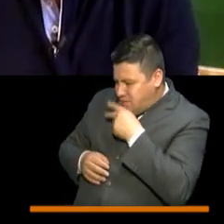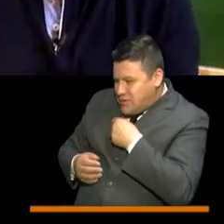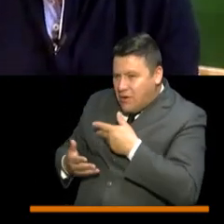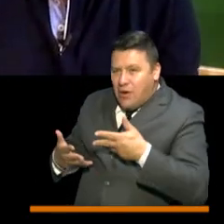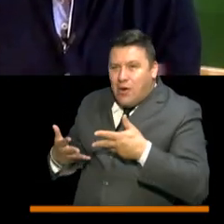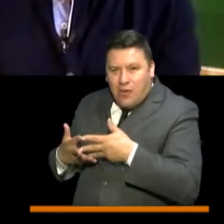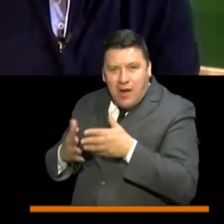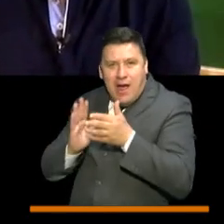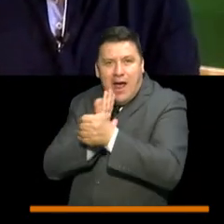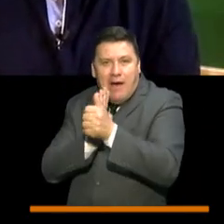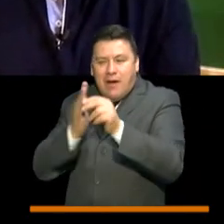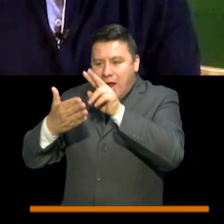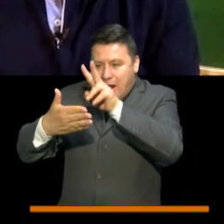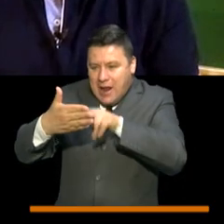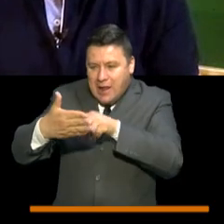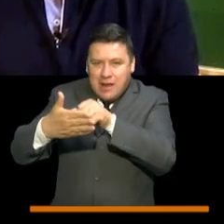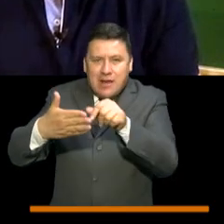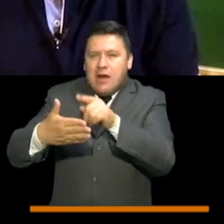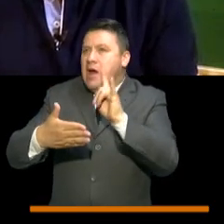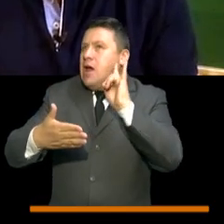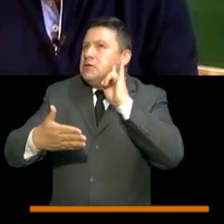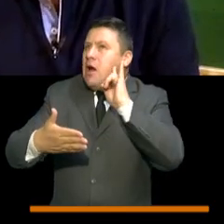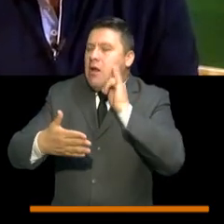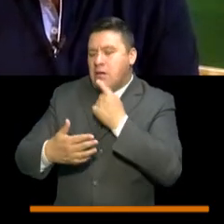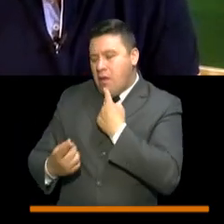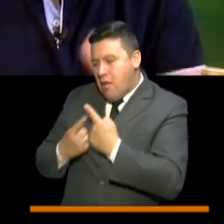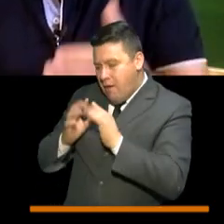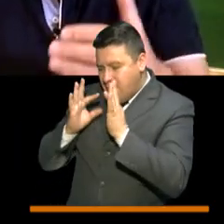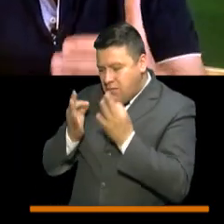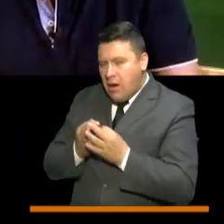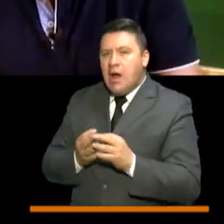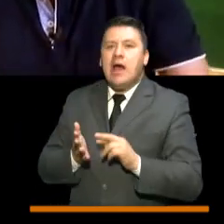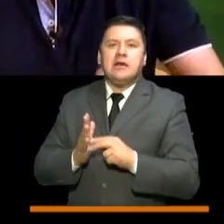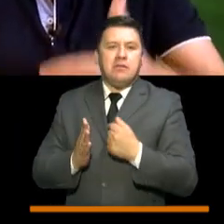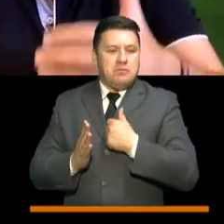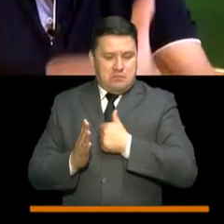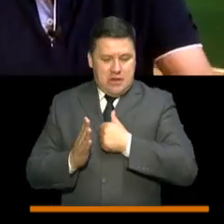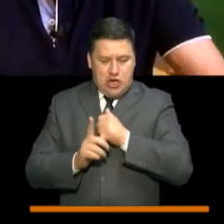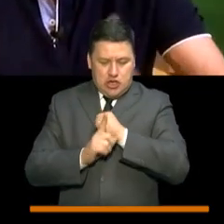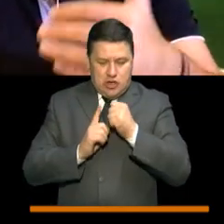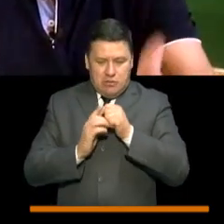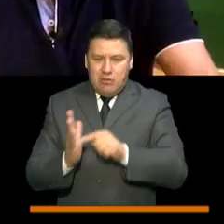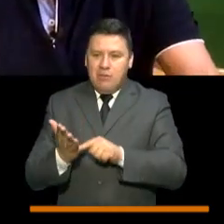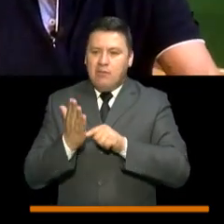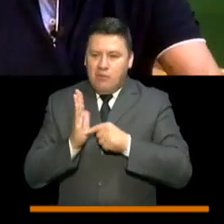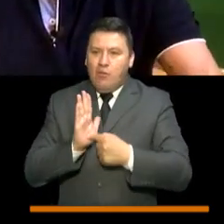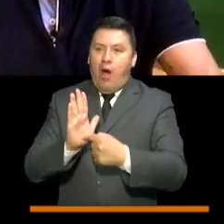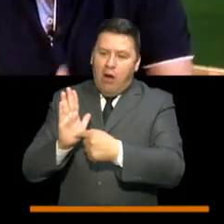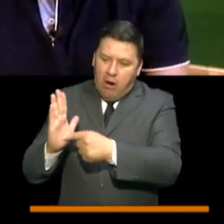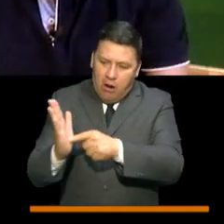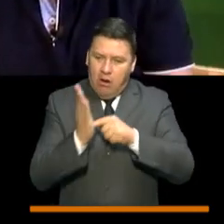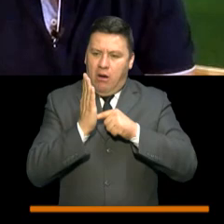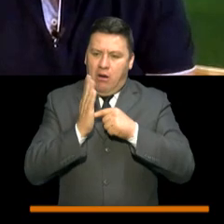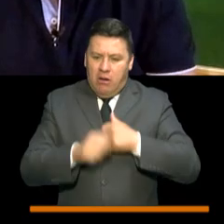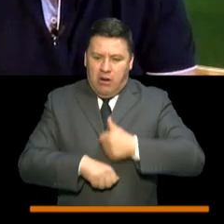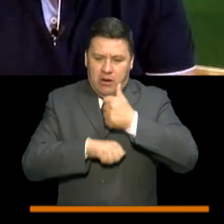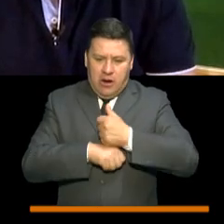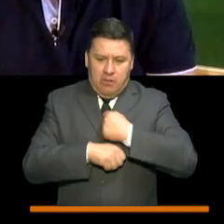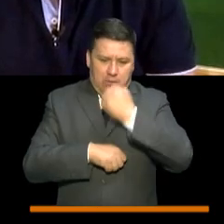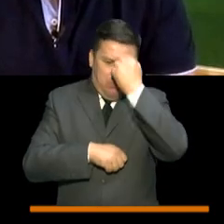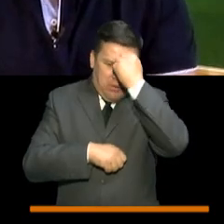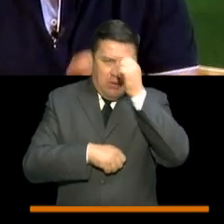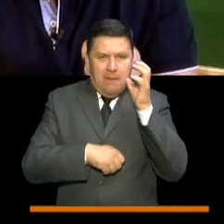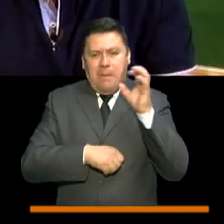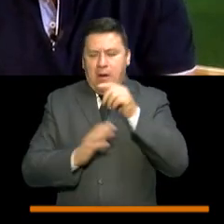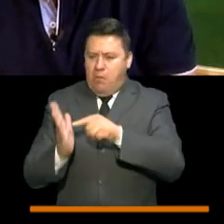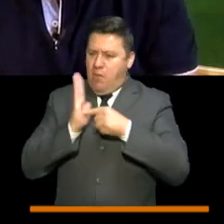sus competencias de lectura y de escucha. Y que nos hemos demostrado como sociedad, como maestros, como rectores y como país,